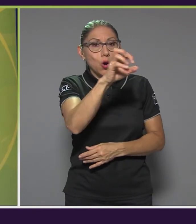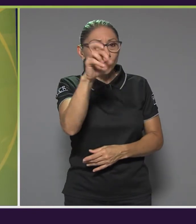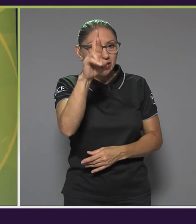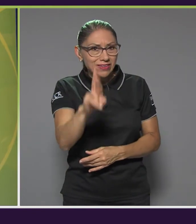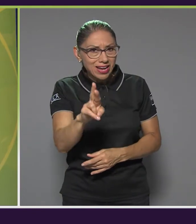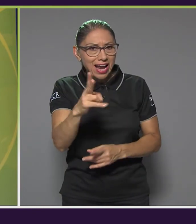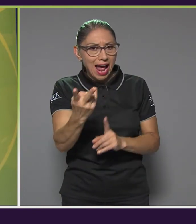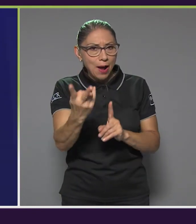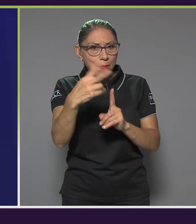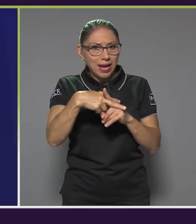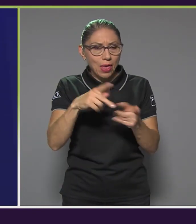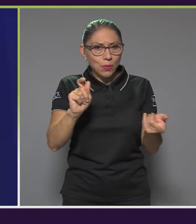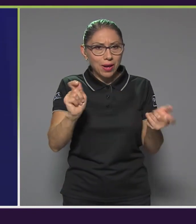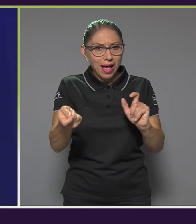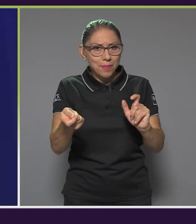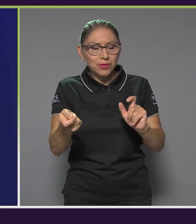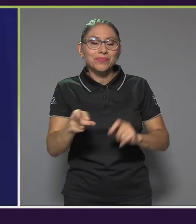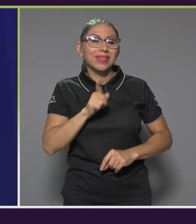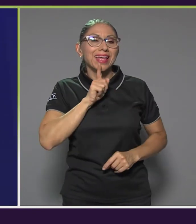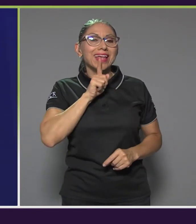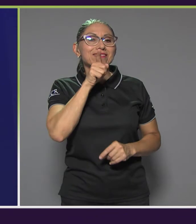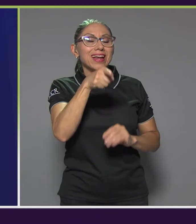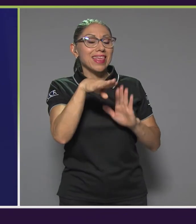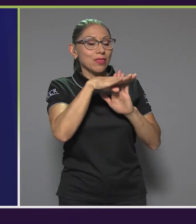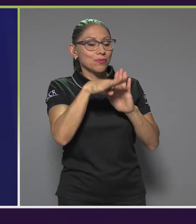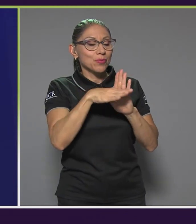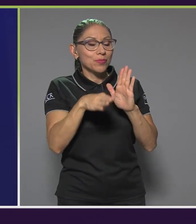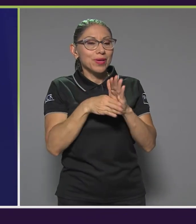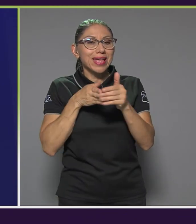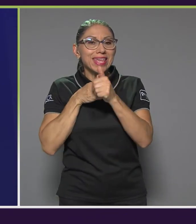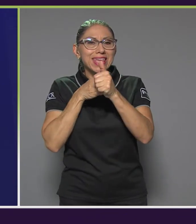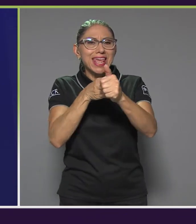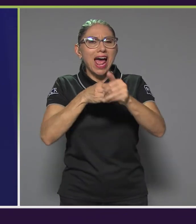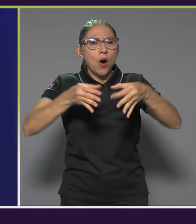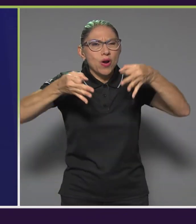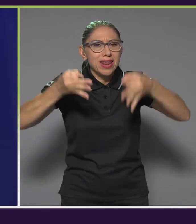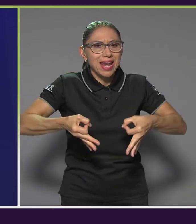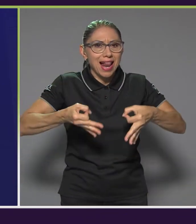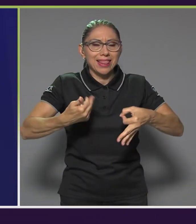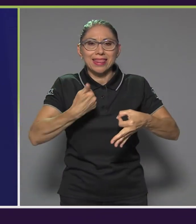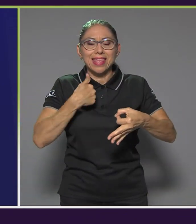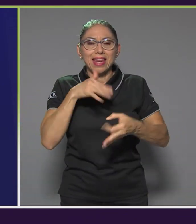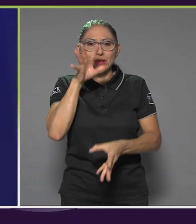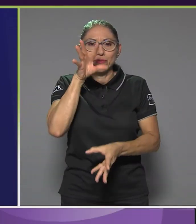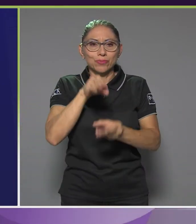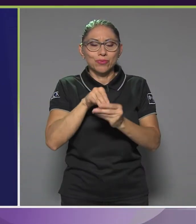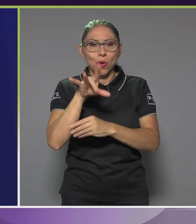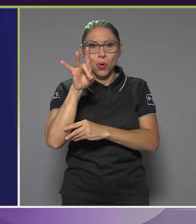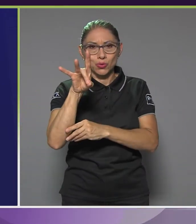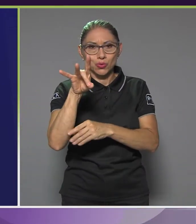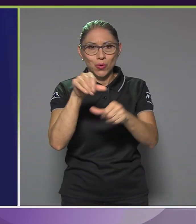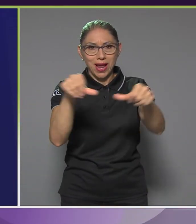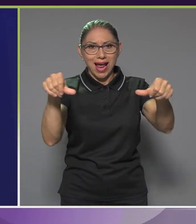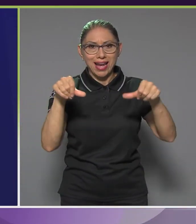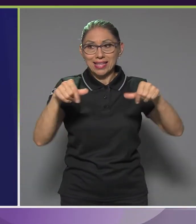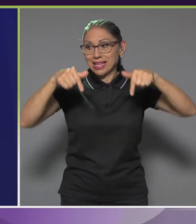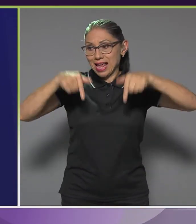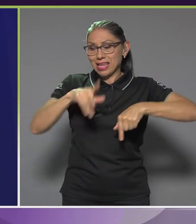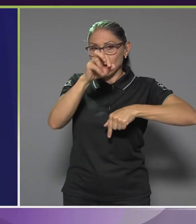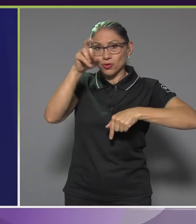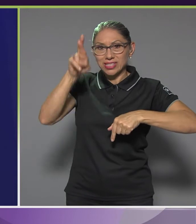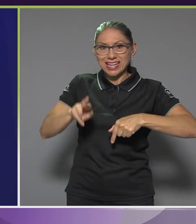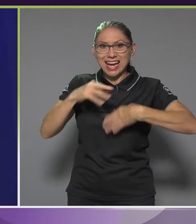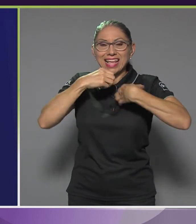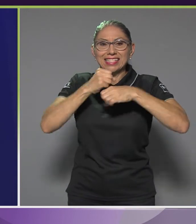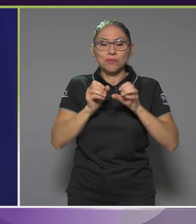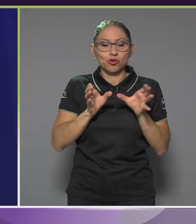estratégicas. En realidad la guía original trae ocho áreas claves y a nivel nacional lo que hicimos fue agruparlas de una manera